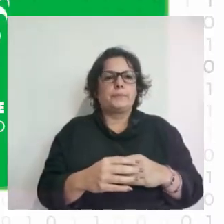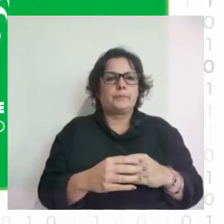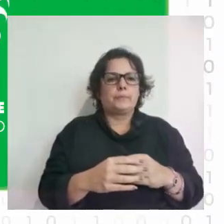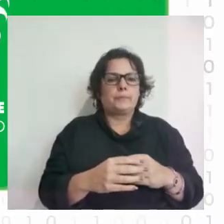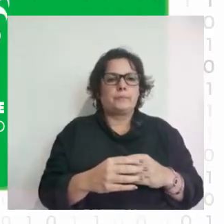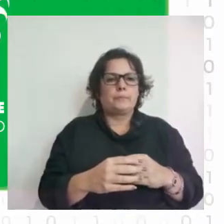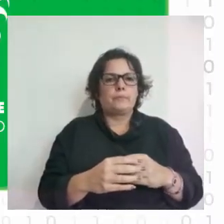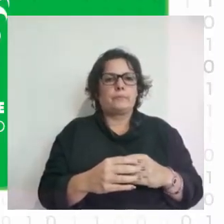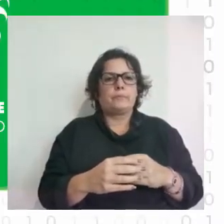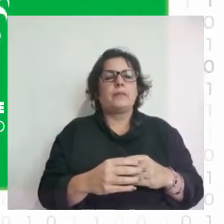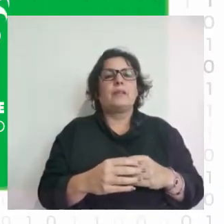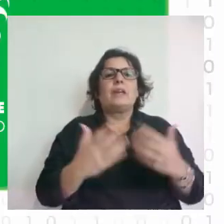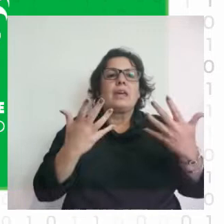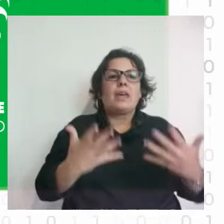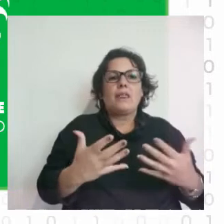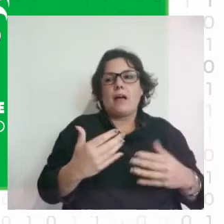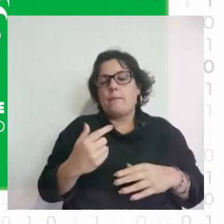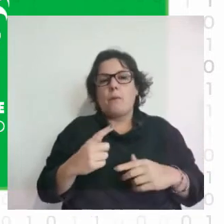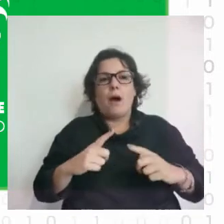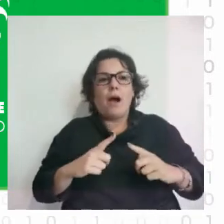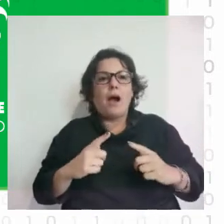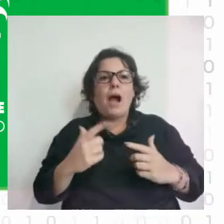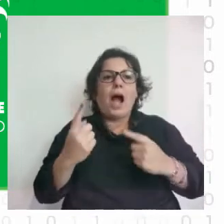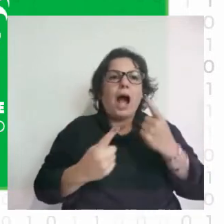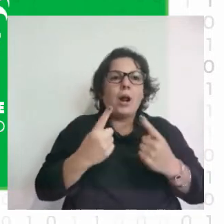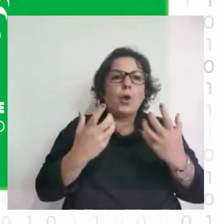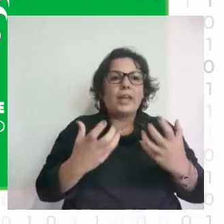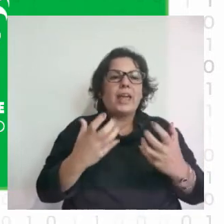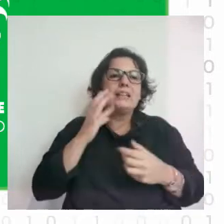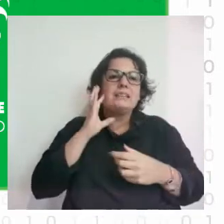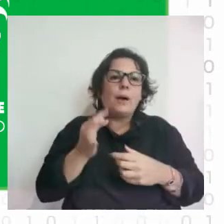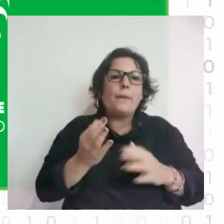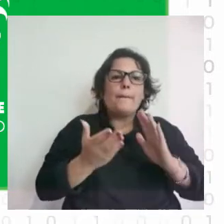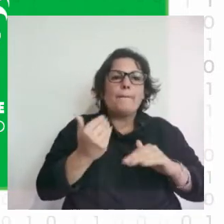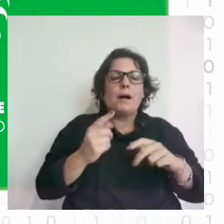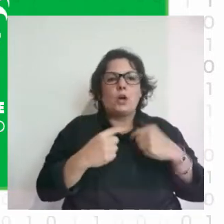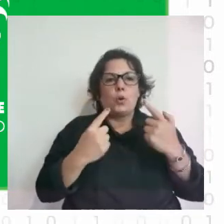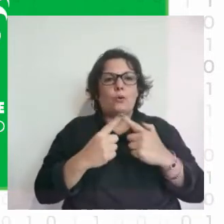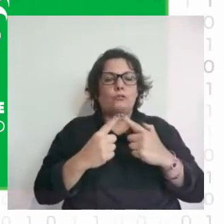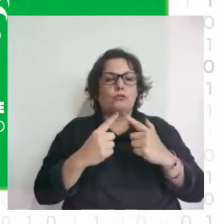Después quedamos a las órdenes por si alguien quiere saber más de nuestro proyecto o lo que sea. Gracias, Virginia.